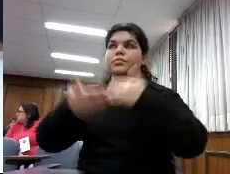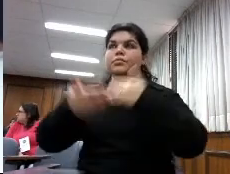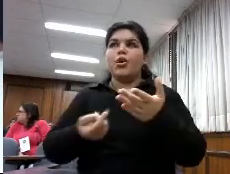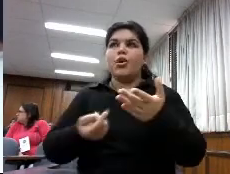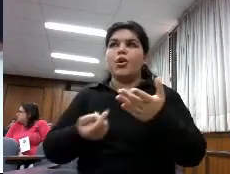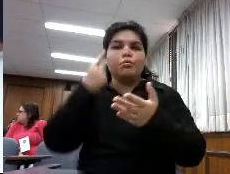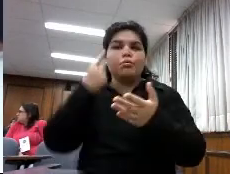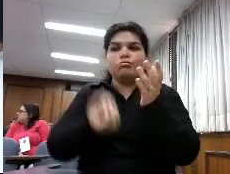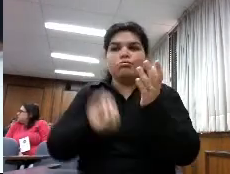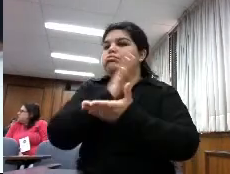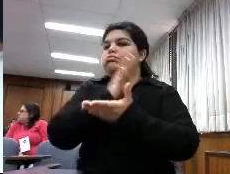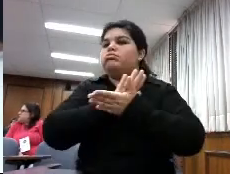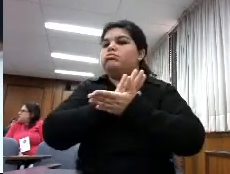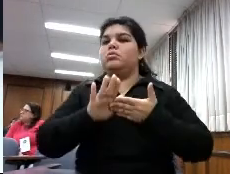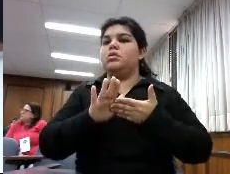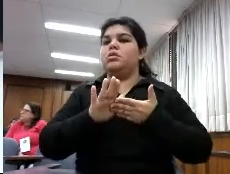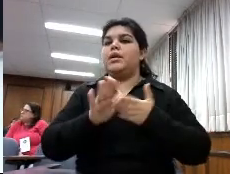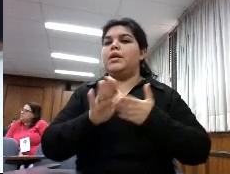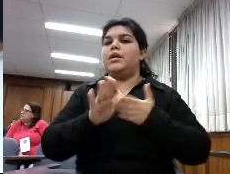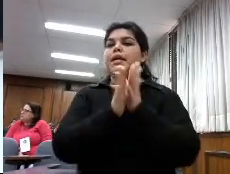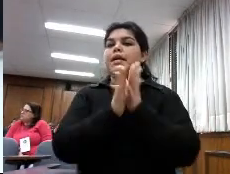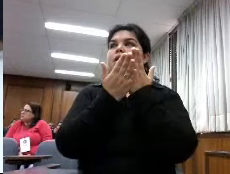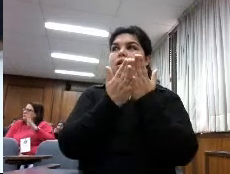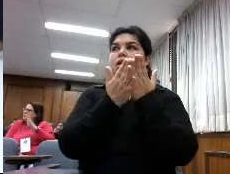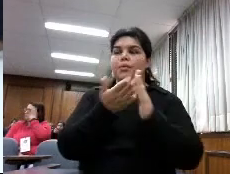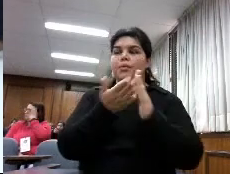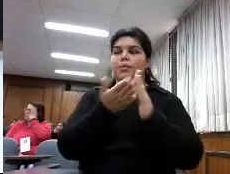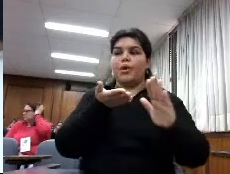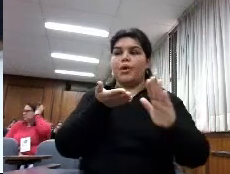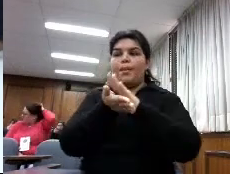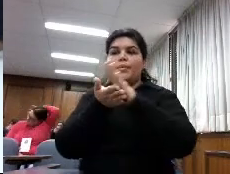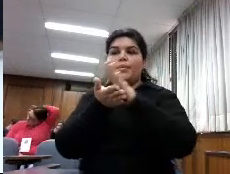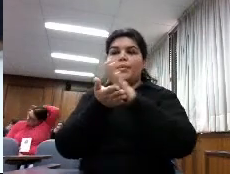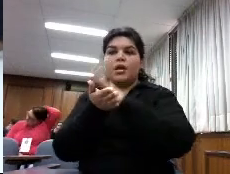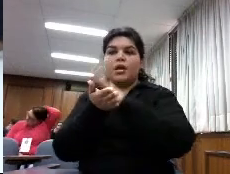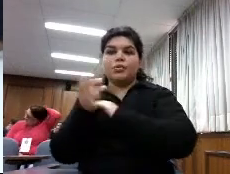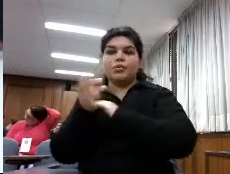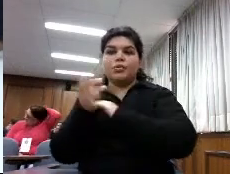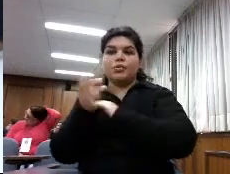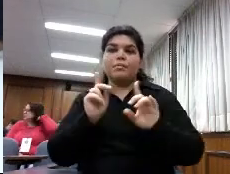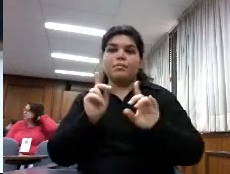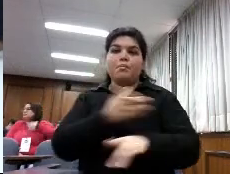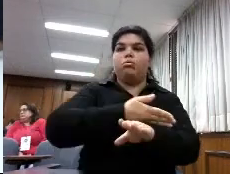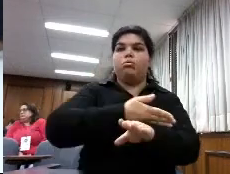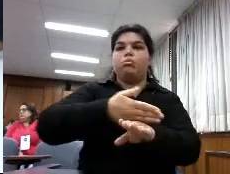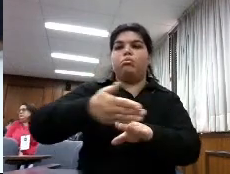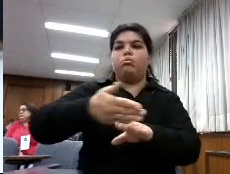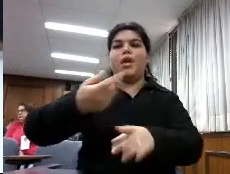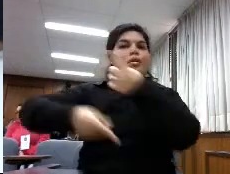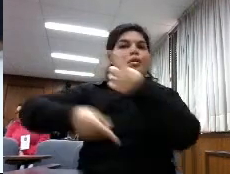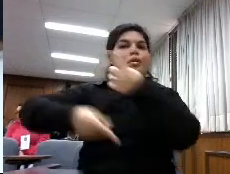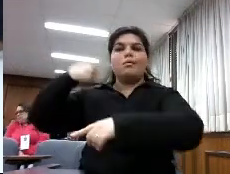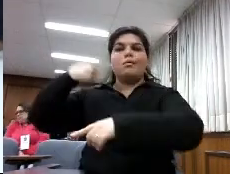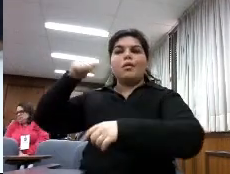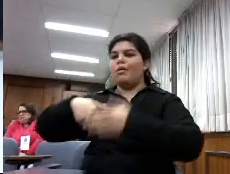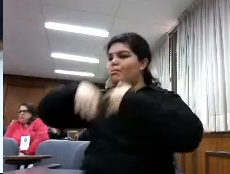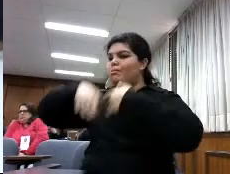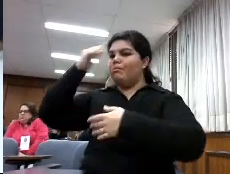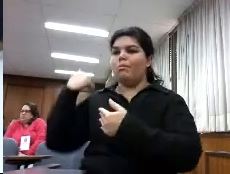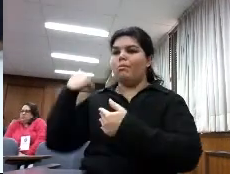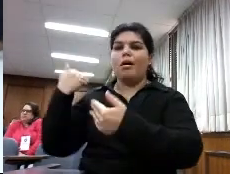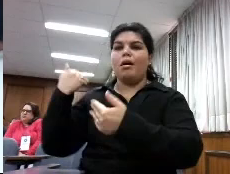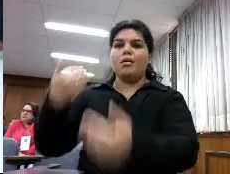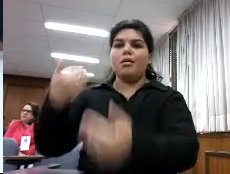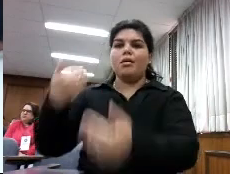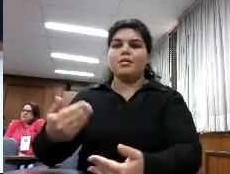Gutenberg el libro impreso que ha sido la tecnología de más amplia perdurabilidad de la historia si os dais cuenta ¿qué tecnología ha